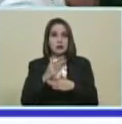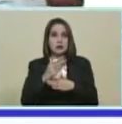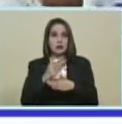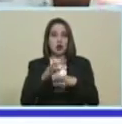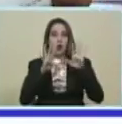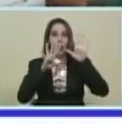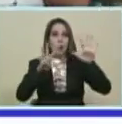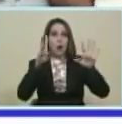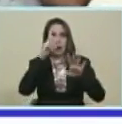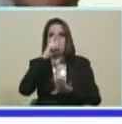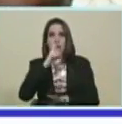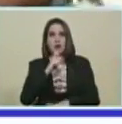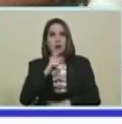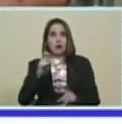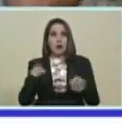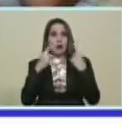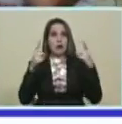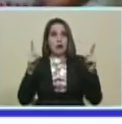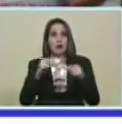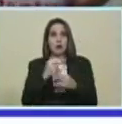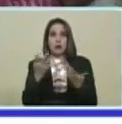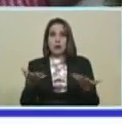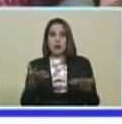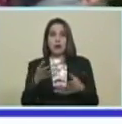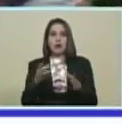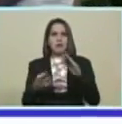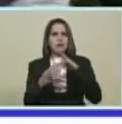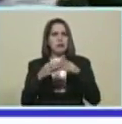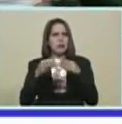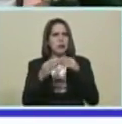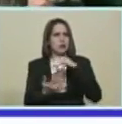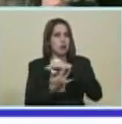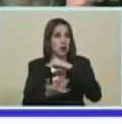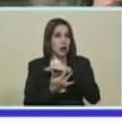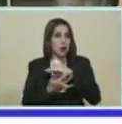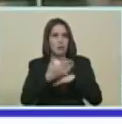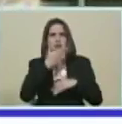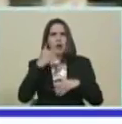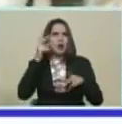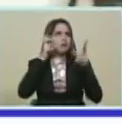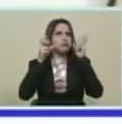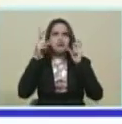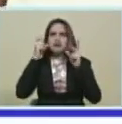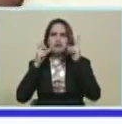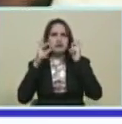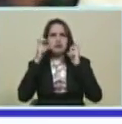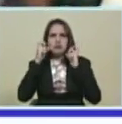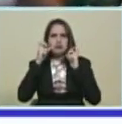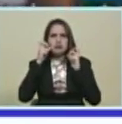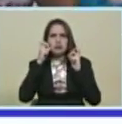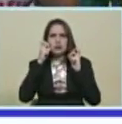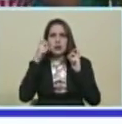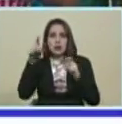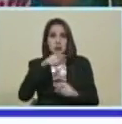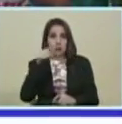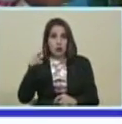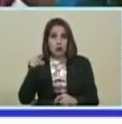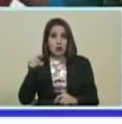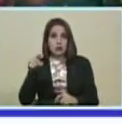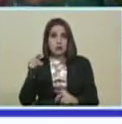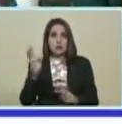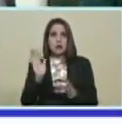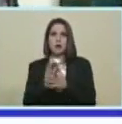noveno aniversario... ...compañero... ...del equipo técnico... ...si pudieran mejorar... ...por favor... ...compañeros y